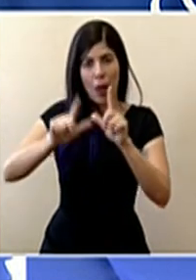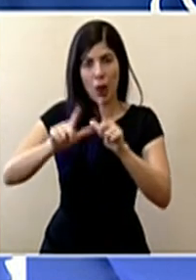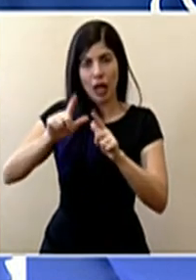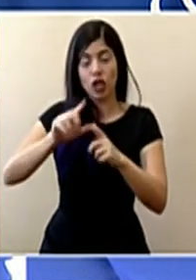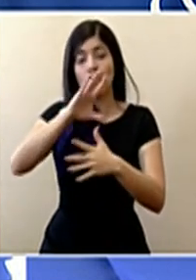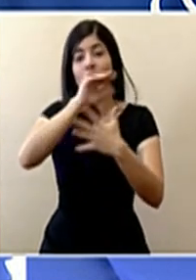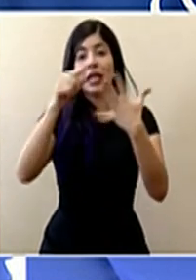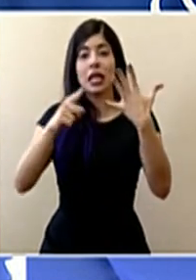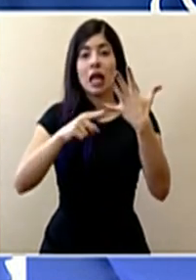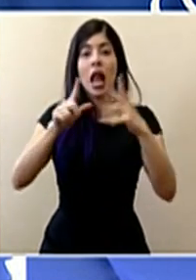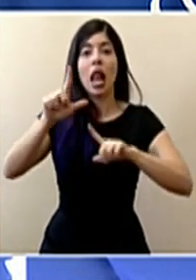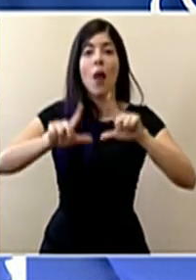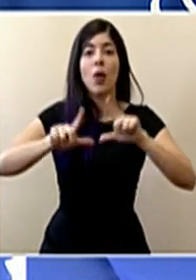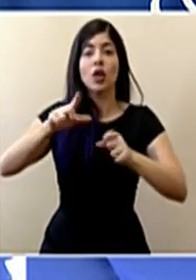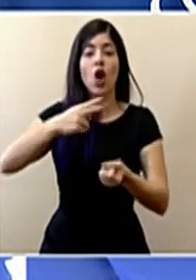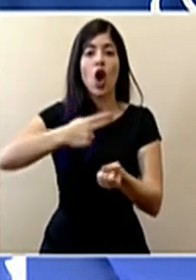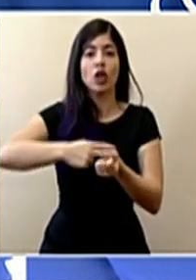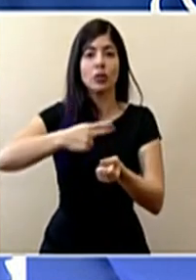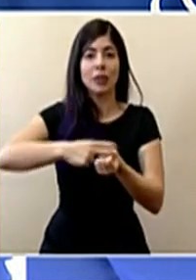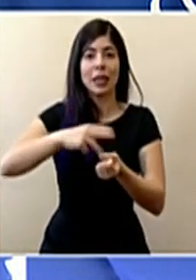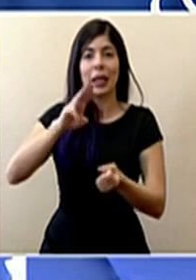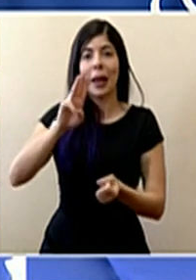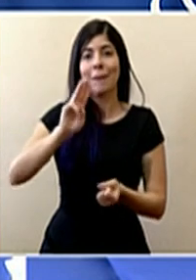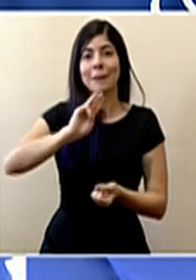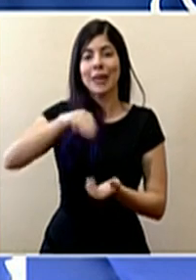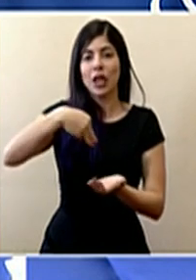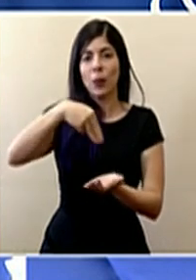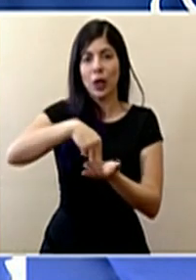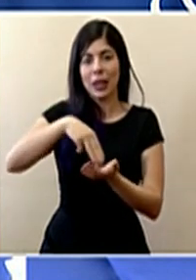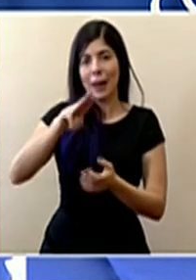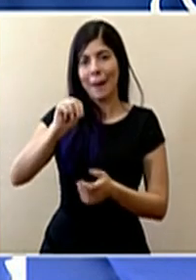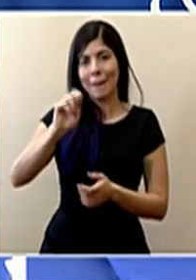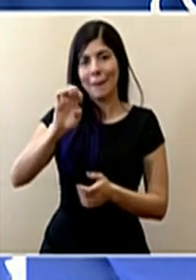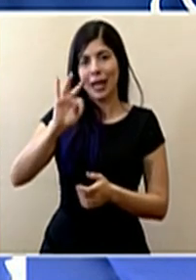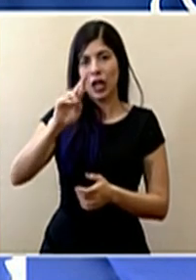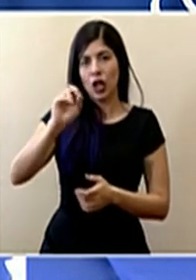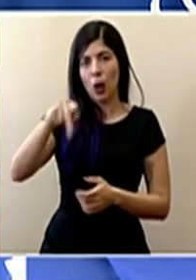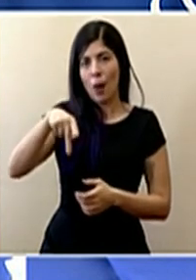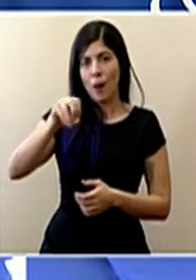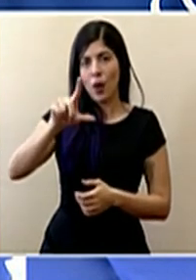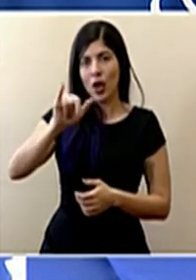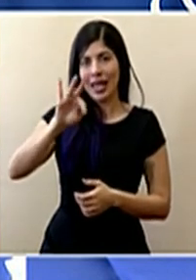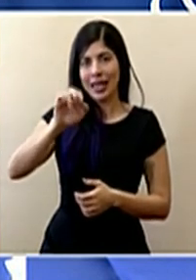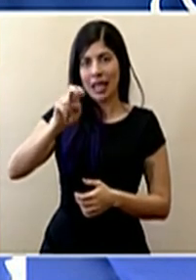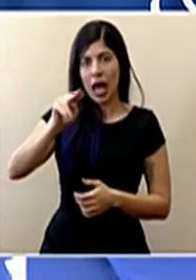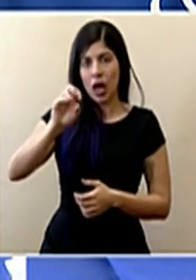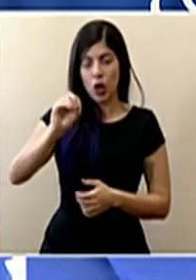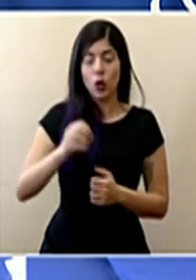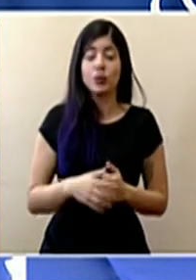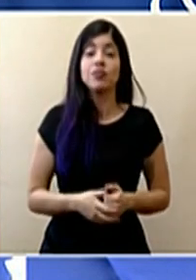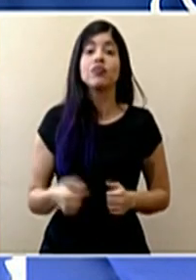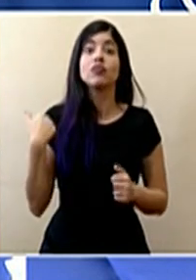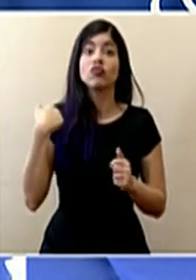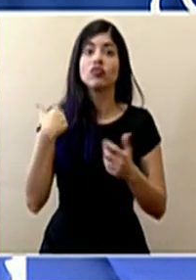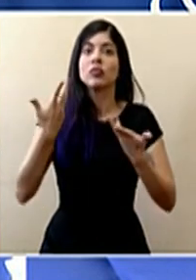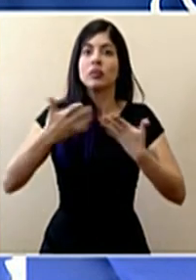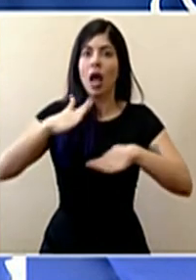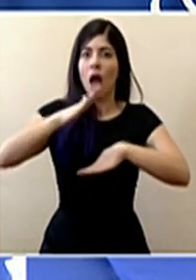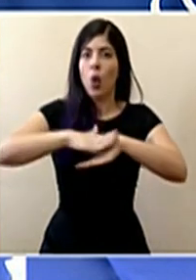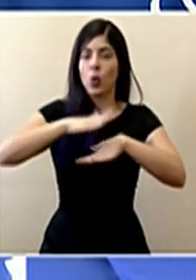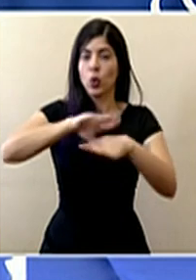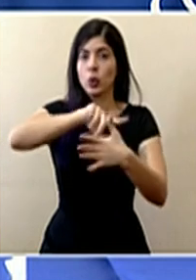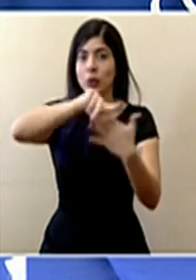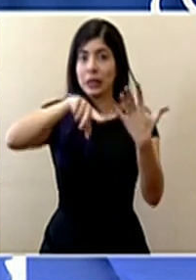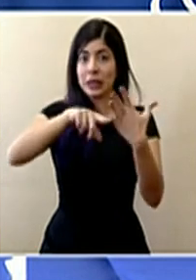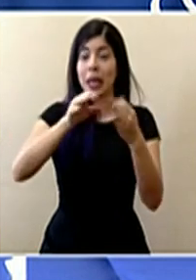el Laboratorio del Hospital Metropolitano. Ahora, insistimos en esto, que los hemos autorizado y es